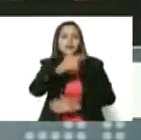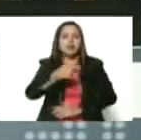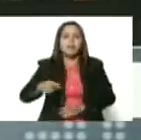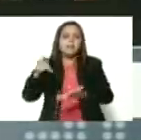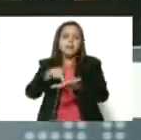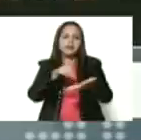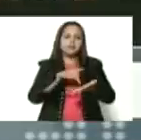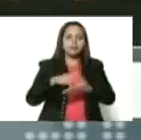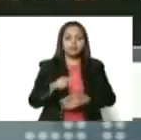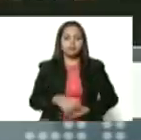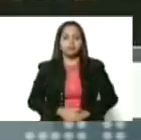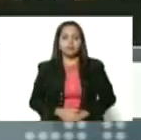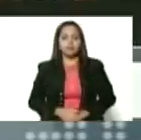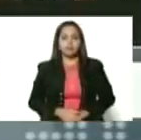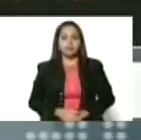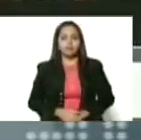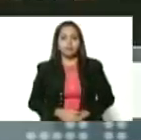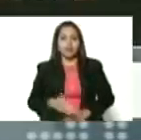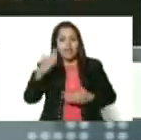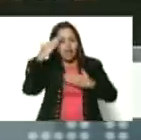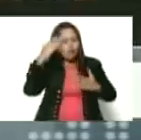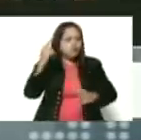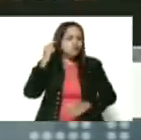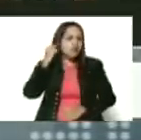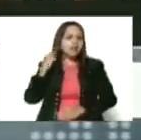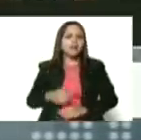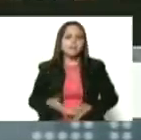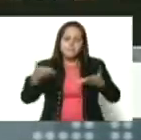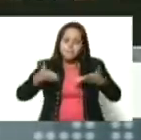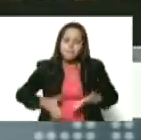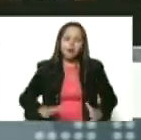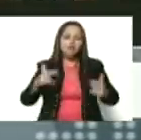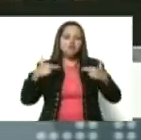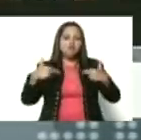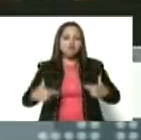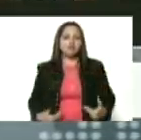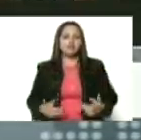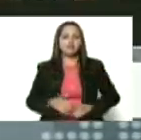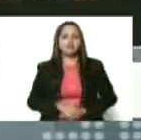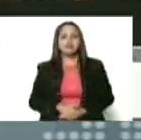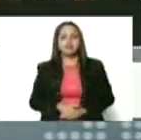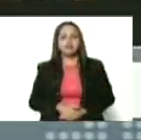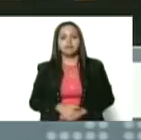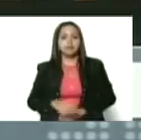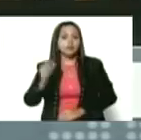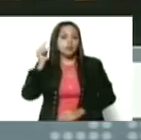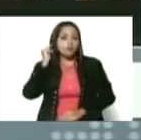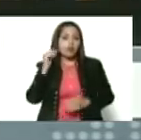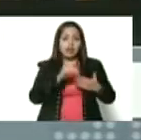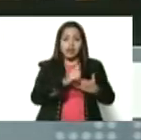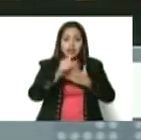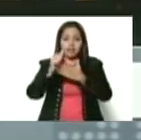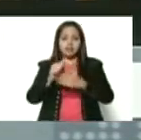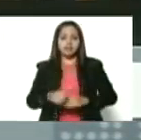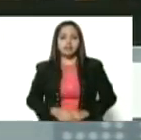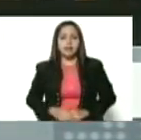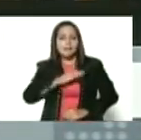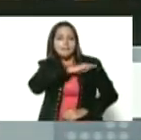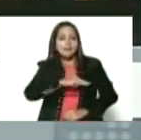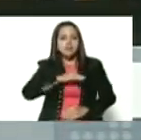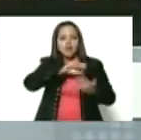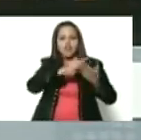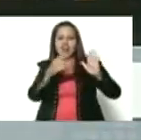patriótico. Mujeres de parto humanizado. Mujeres delegadas de la misión barrio